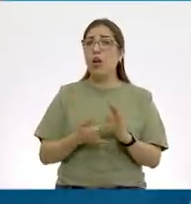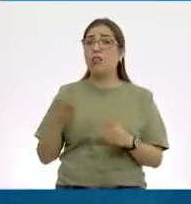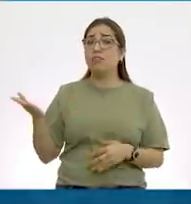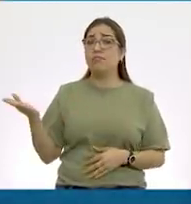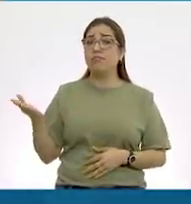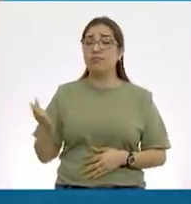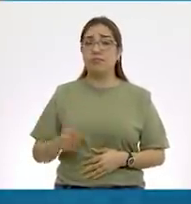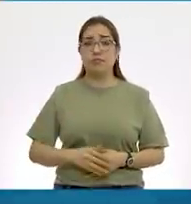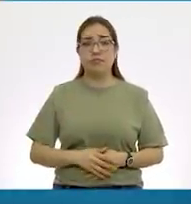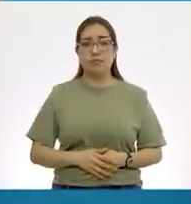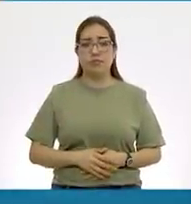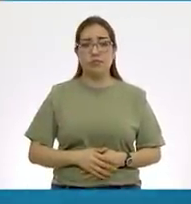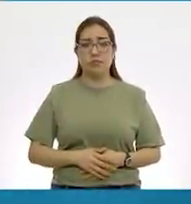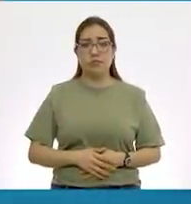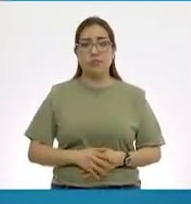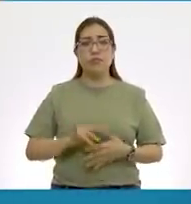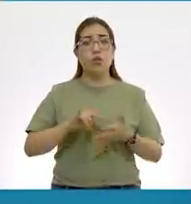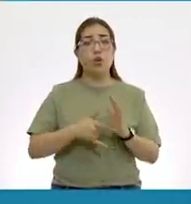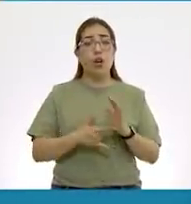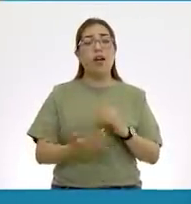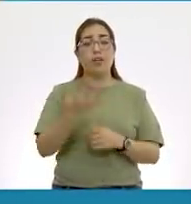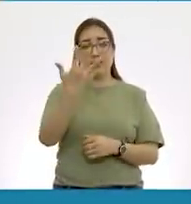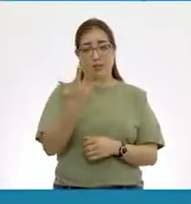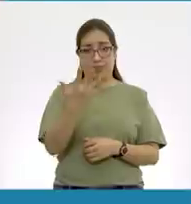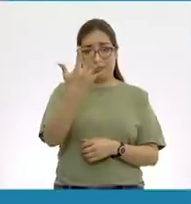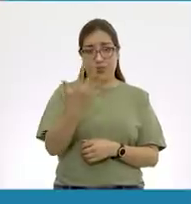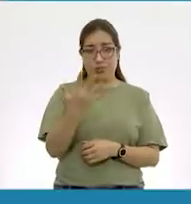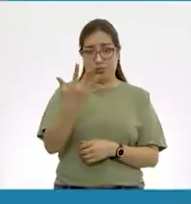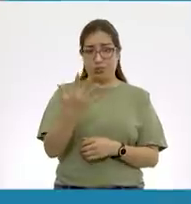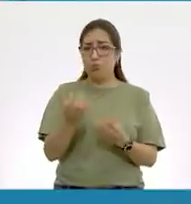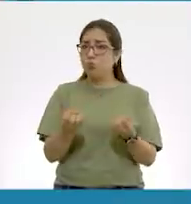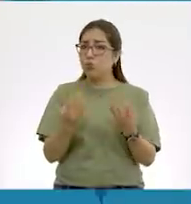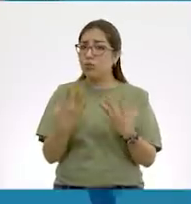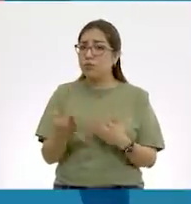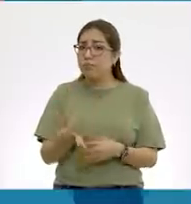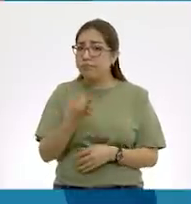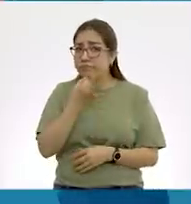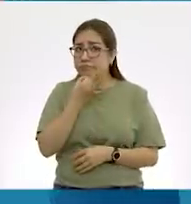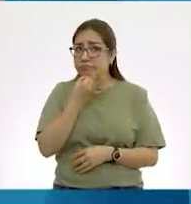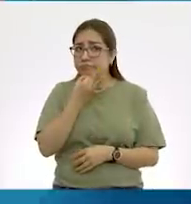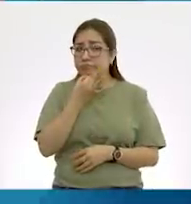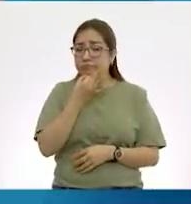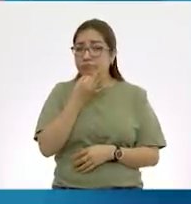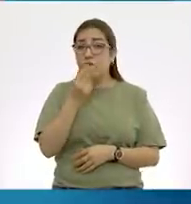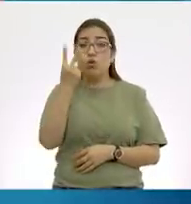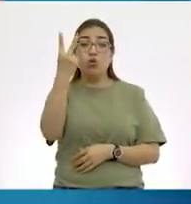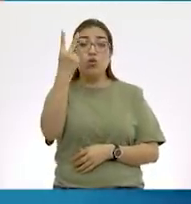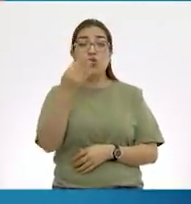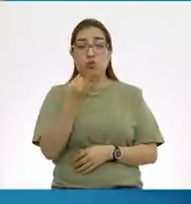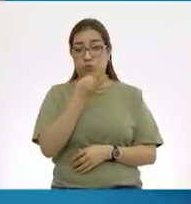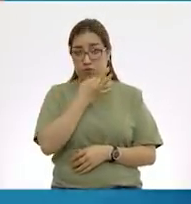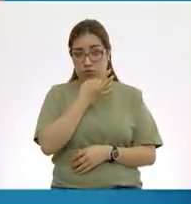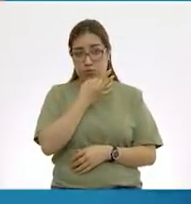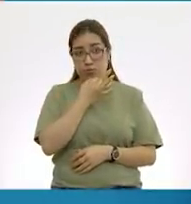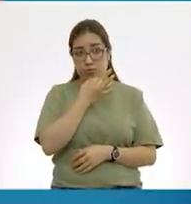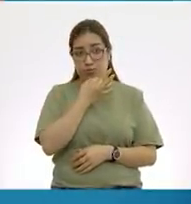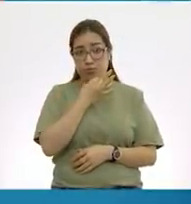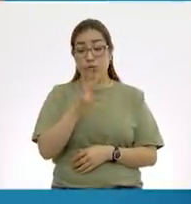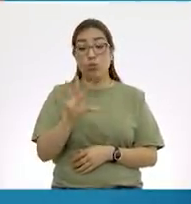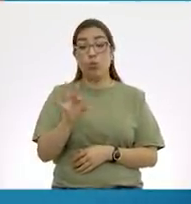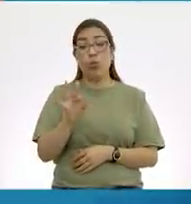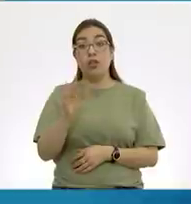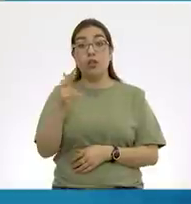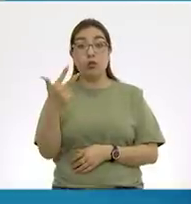mi estimado Aníbal? Las cinco horas. Las cinco horas, ¿con cuántos minutos? Con dos minutos. ¿Y 48?